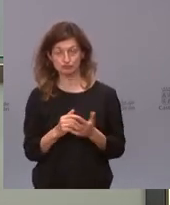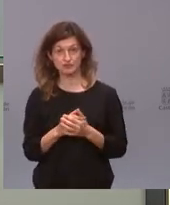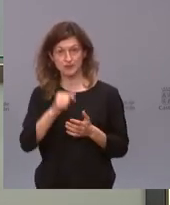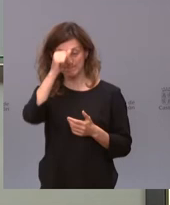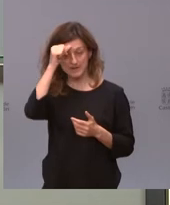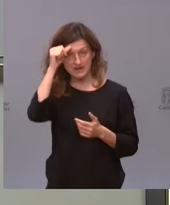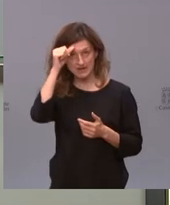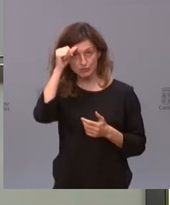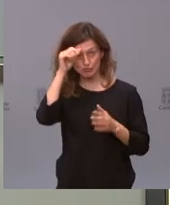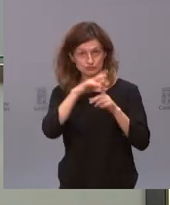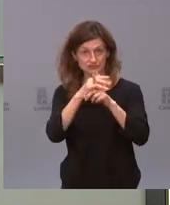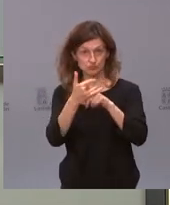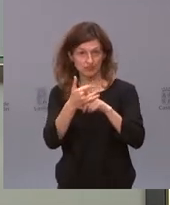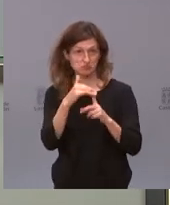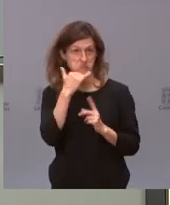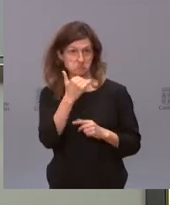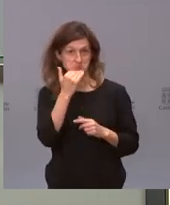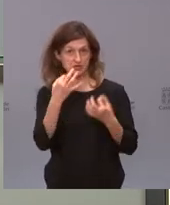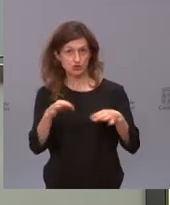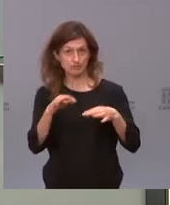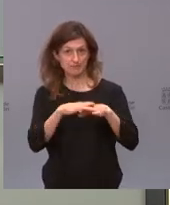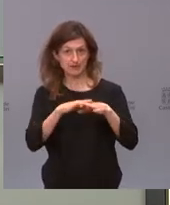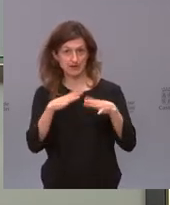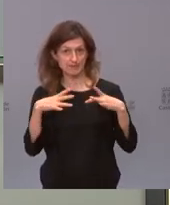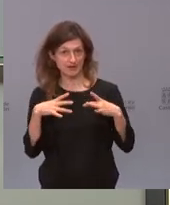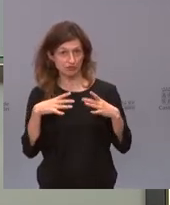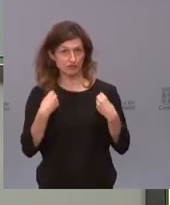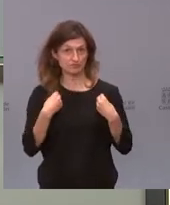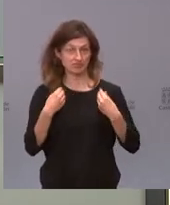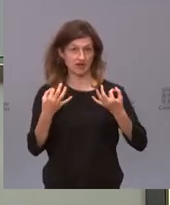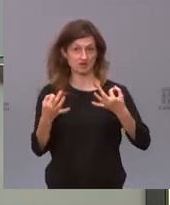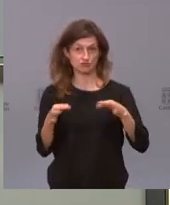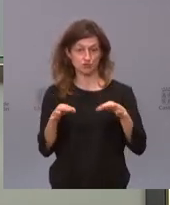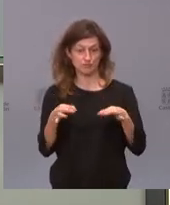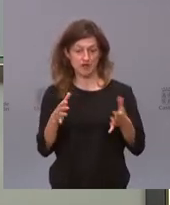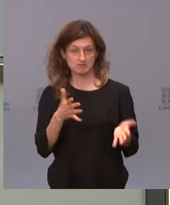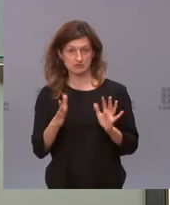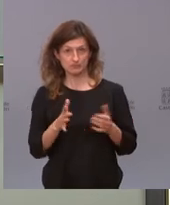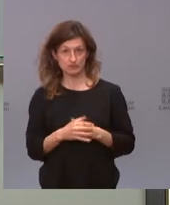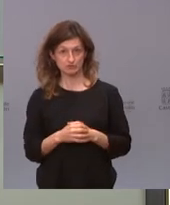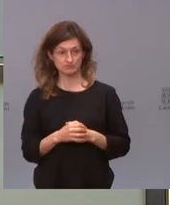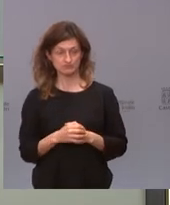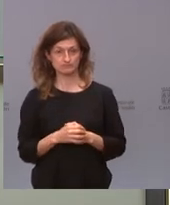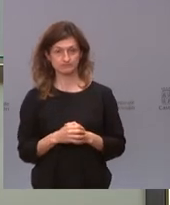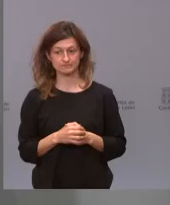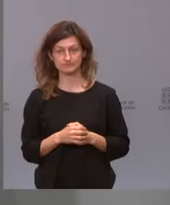verano con una situación relativamente normal para poder hacer una vida más o menos conforme a esos meses?